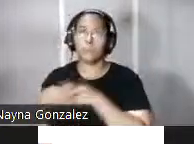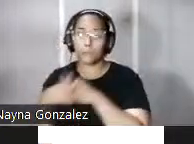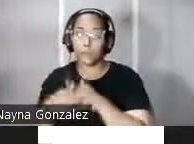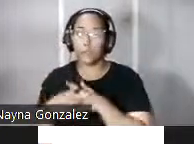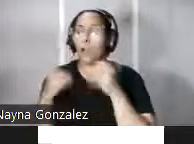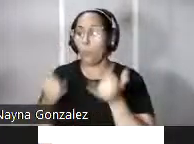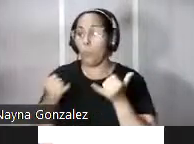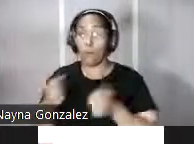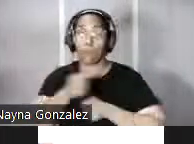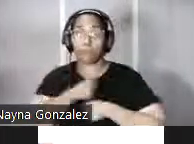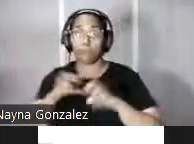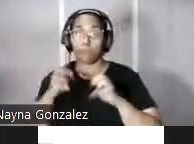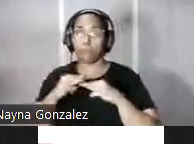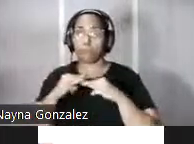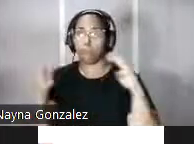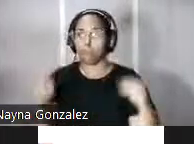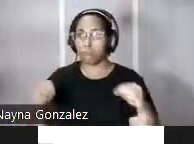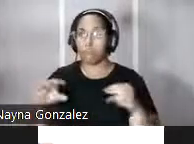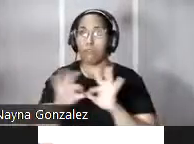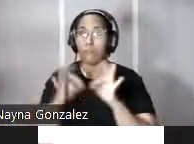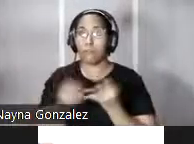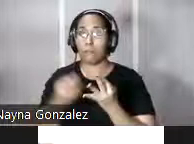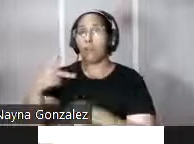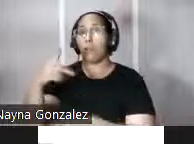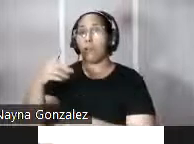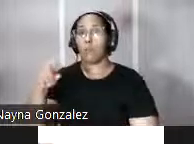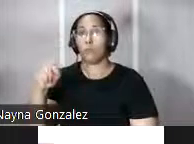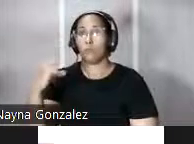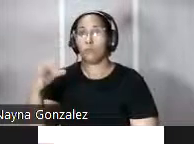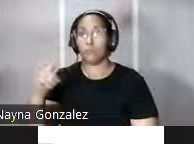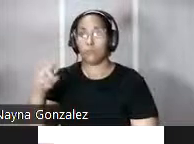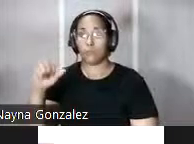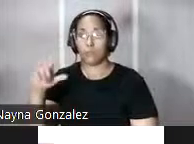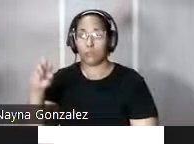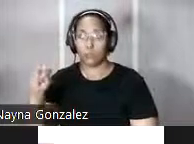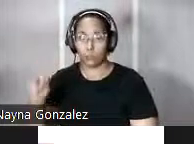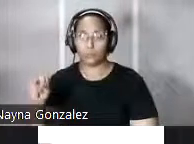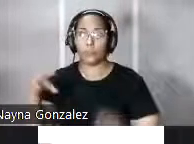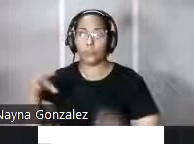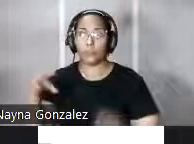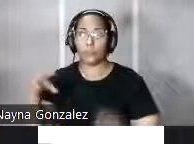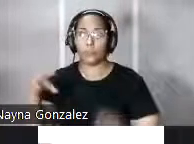es la casa-museo de la familia Prince de León. Durante el reinado de Carlos